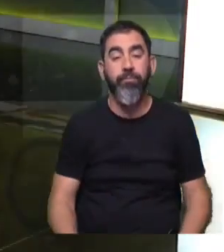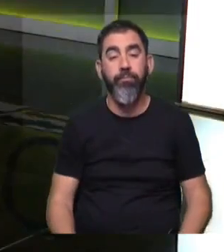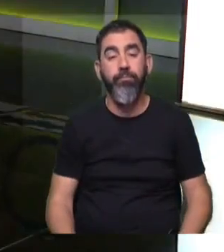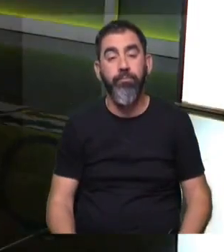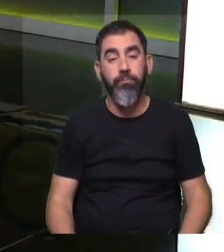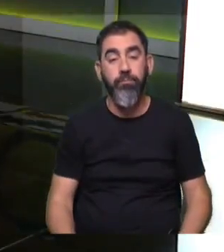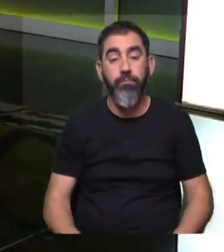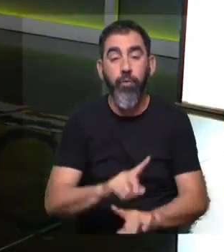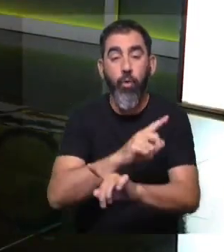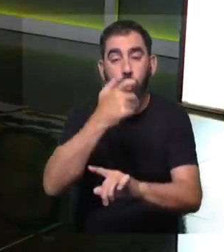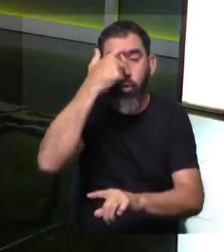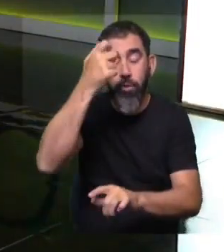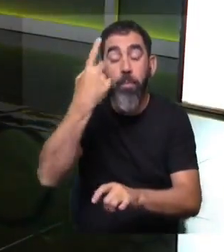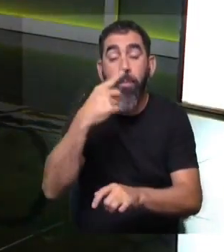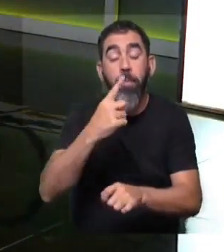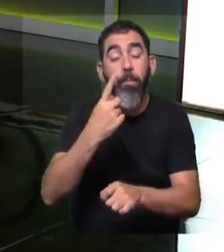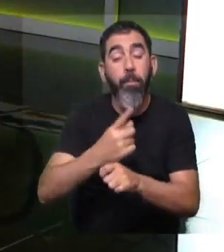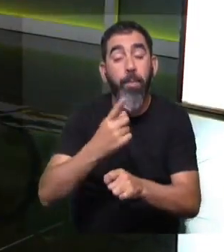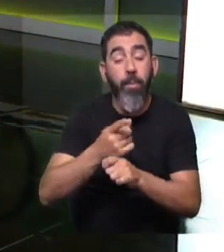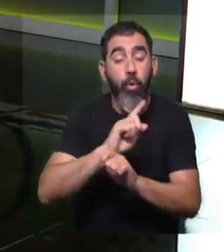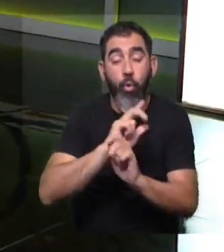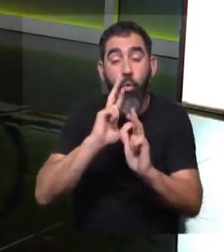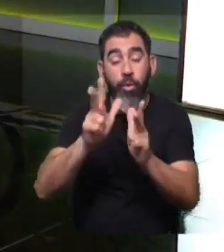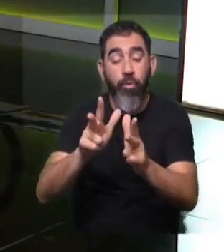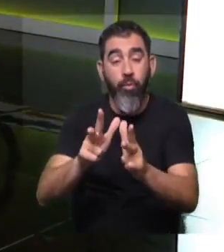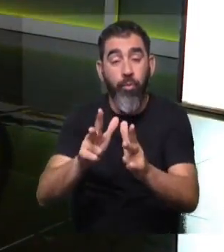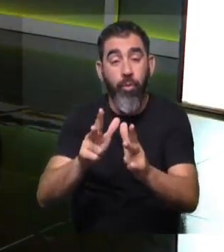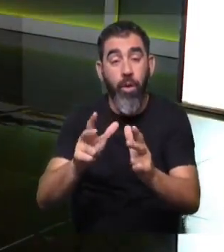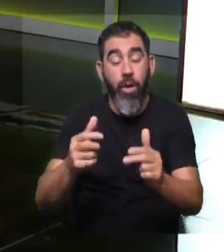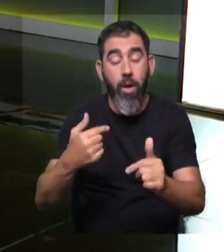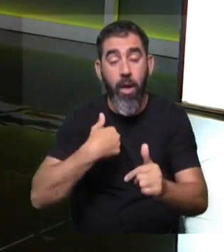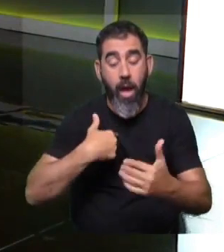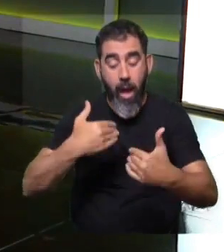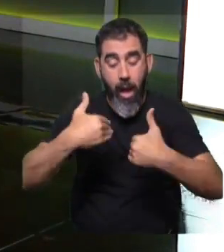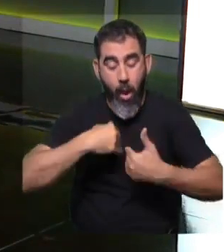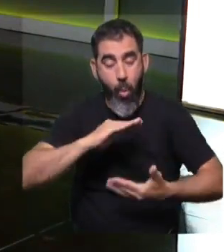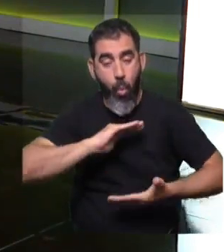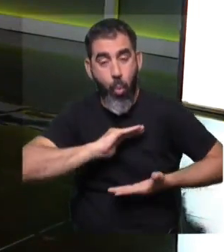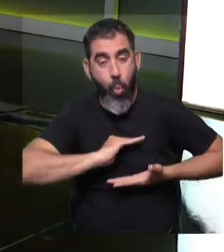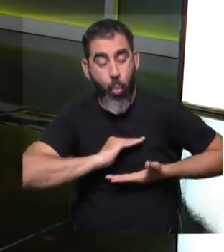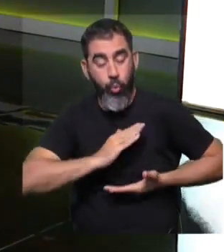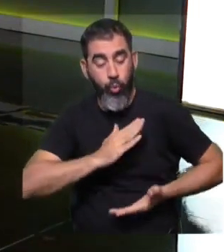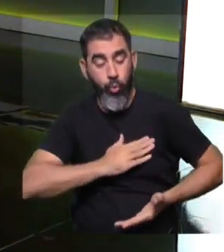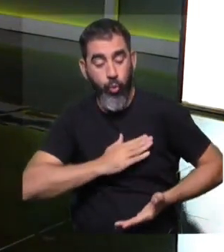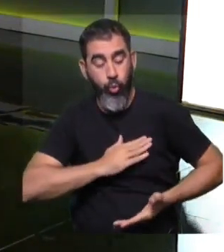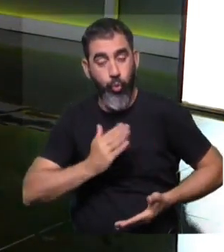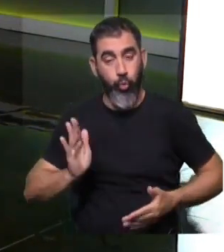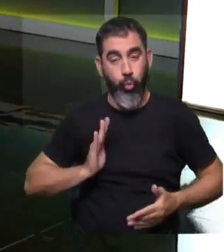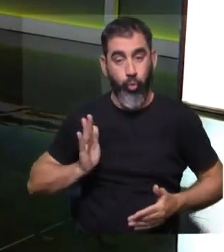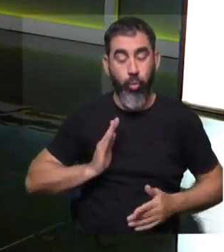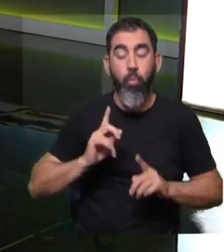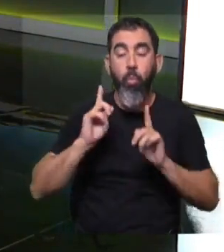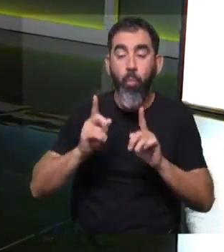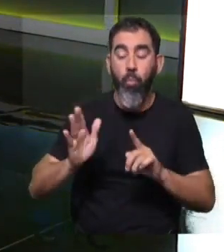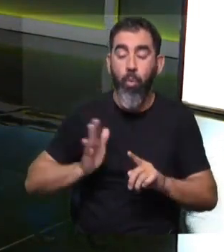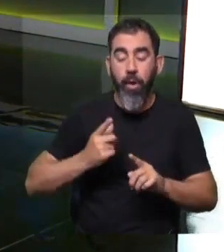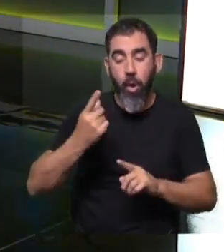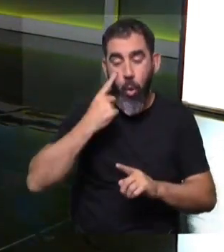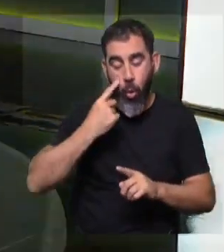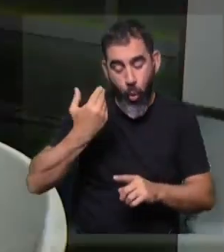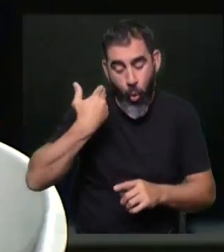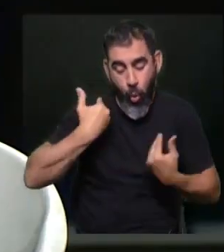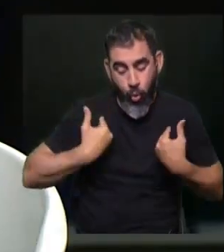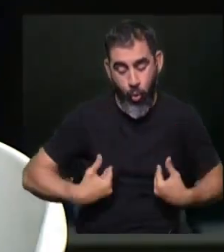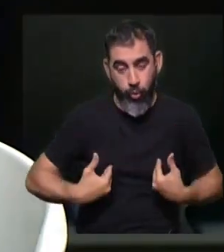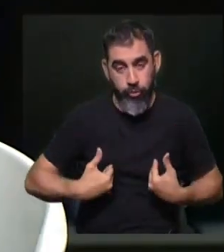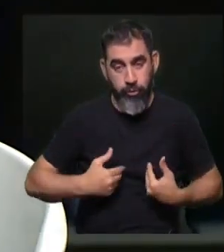científico, en realidad el primer paso que no mencionamos todavía es el autoexamen. Sí, sin duda. O sea, las mujeres tienen que conocerse, tienen que